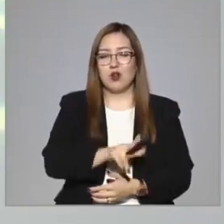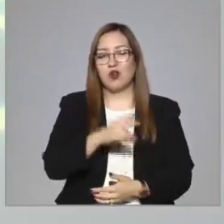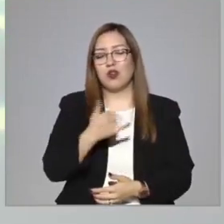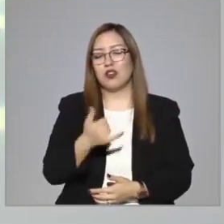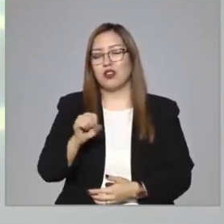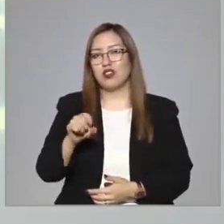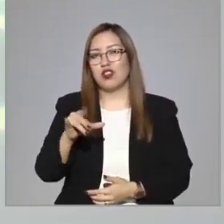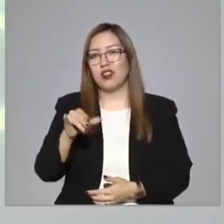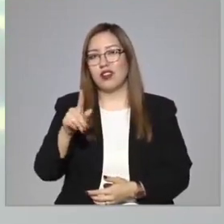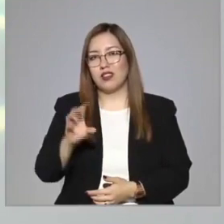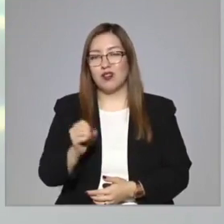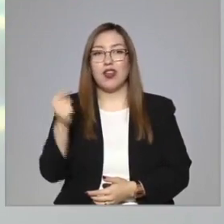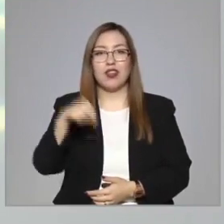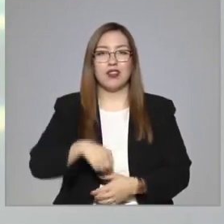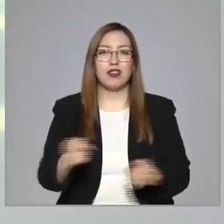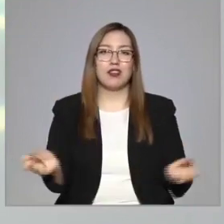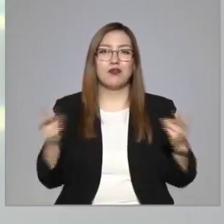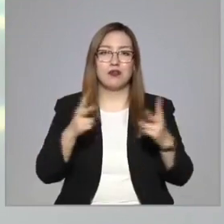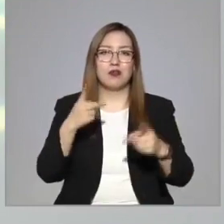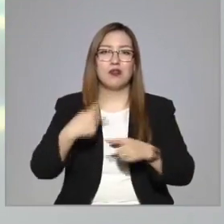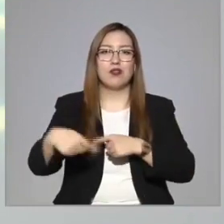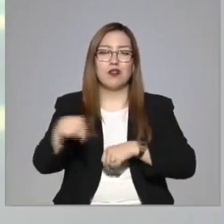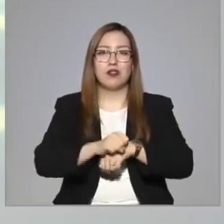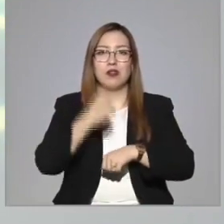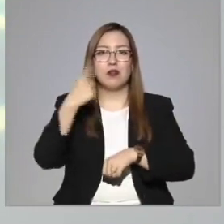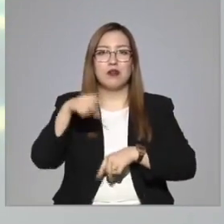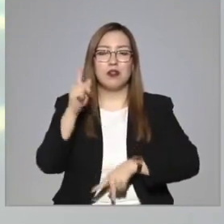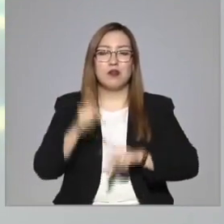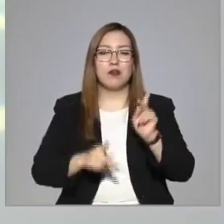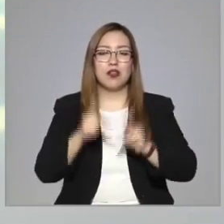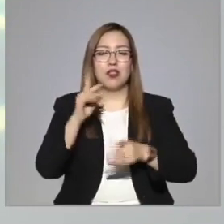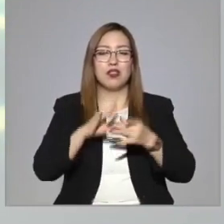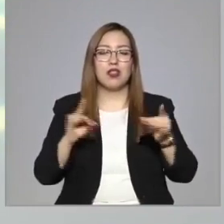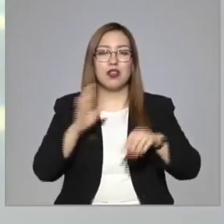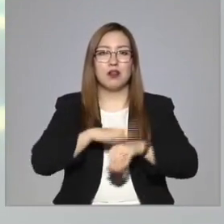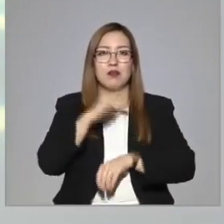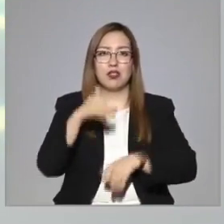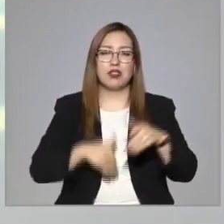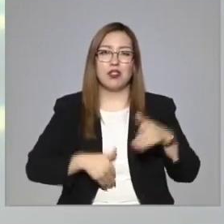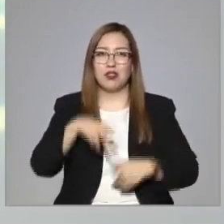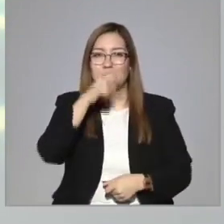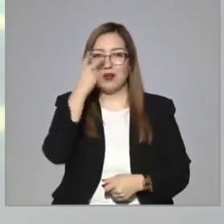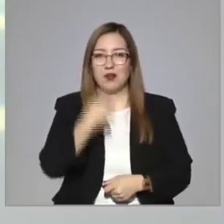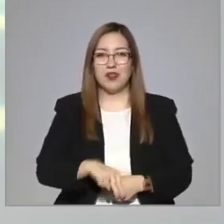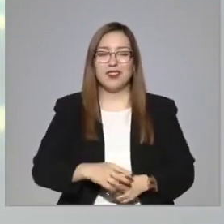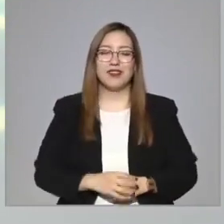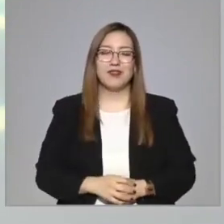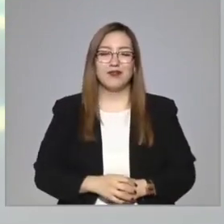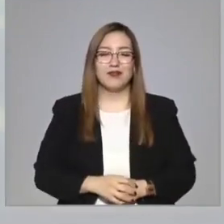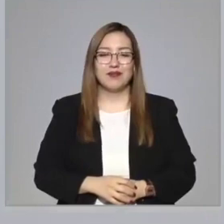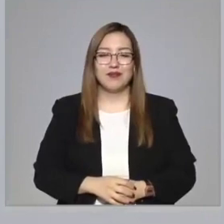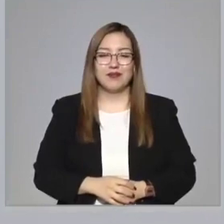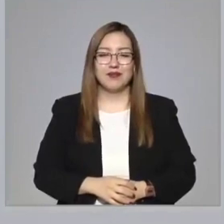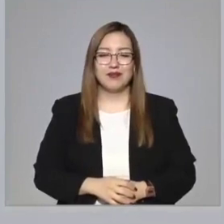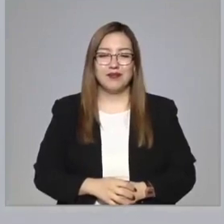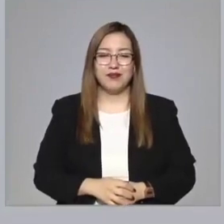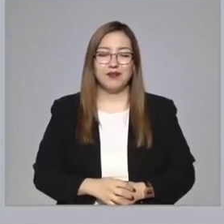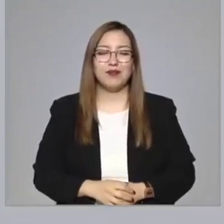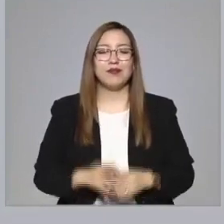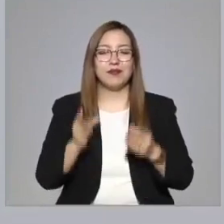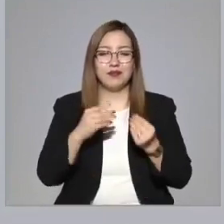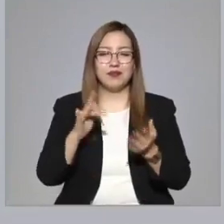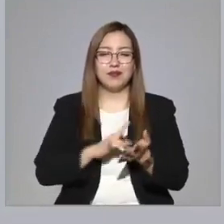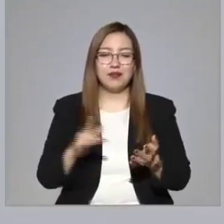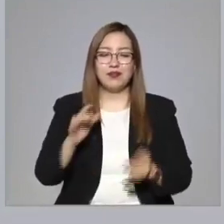Aquí nos vemos, aquí nos vemos la próxima semana para hablar de más Teatro Mexicano en Diálogos en Confianza por el 11. Gracias